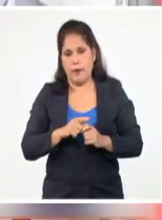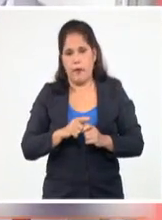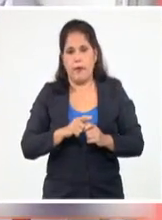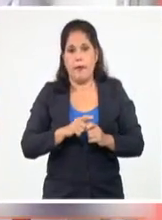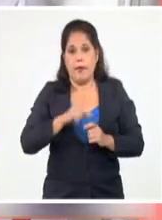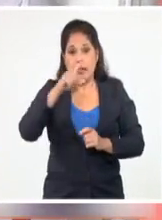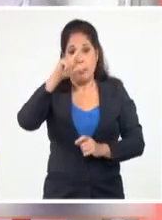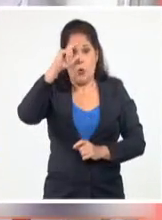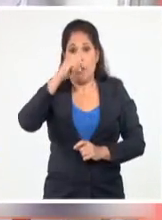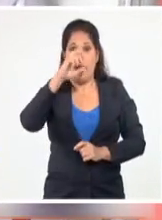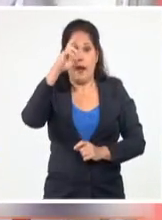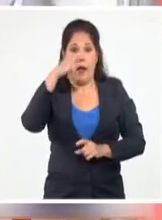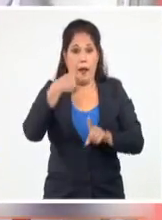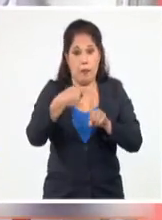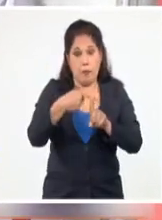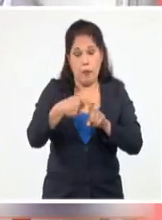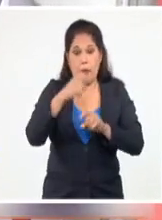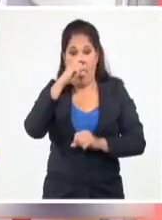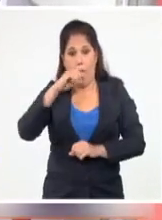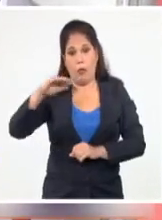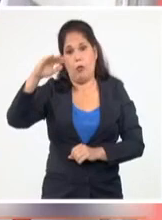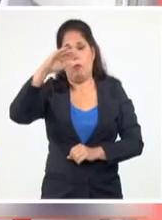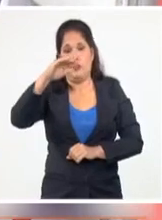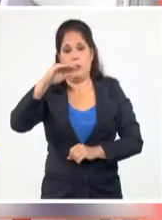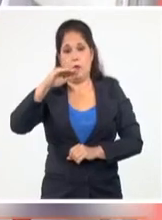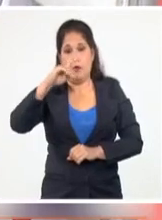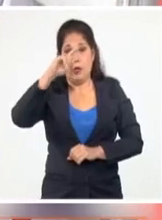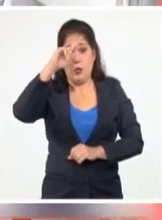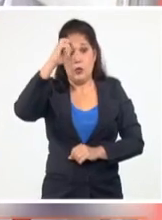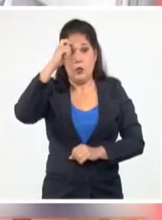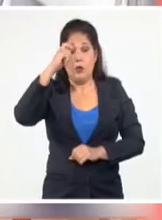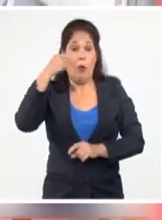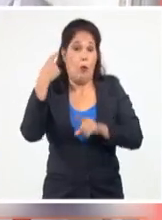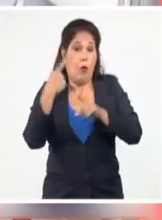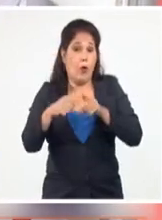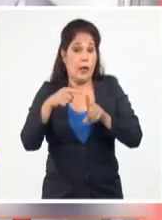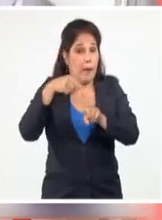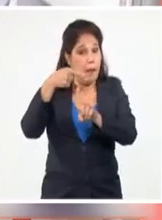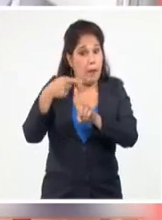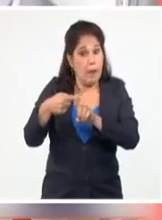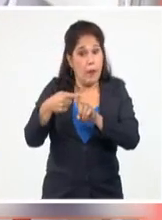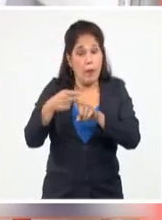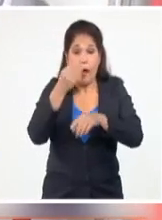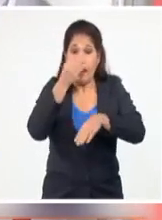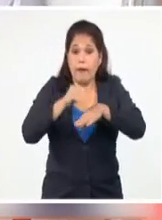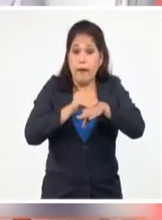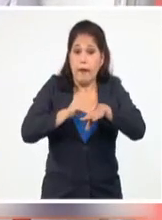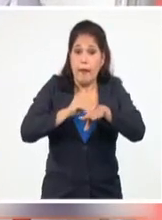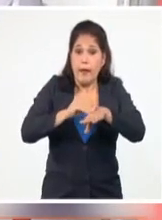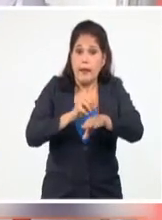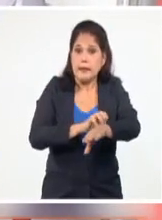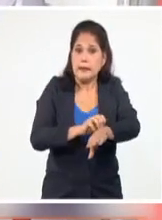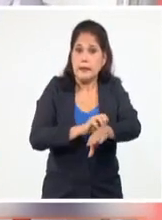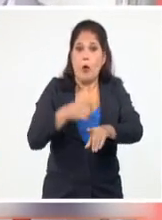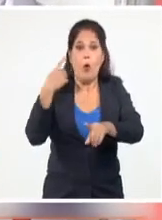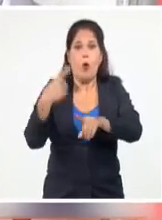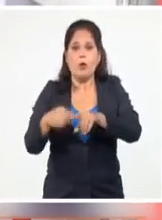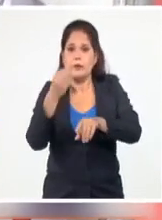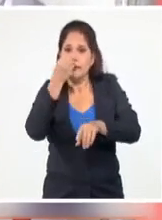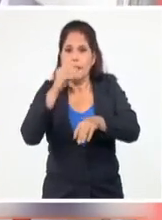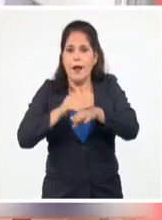plus para convalescientes adultos, la plus con tiomersal y ahora está saliendo la plus sin tiomersal,